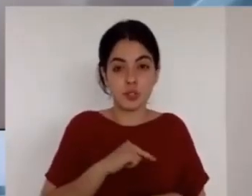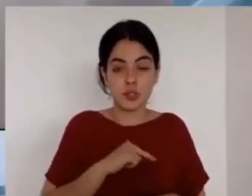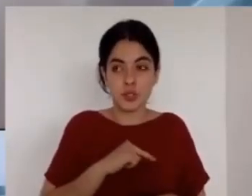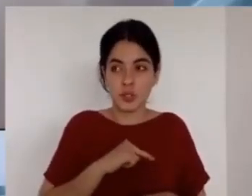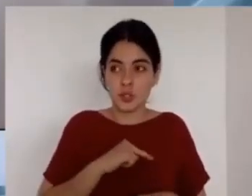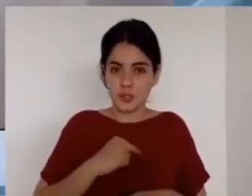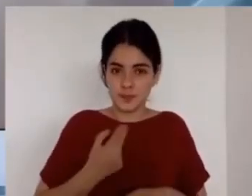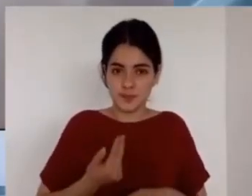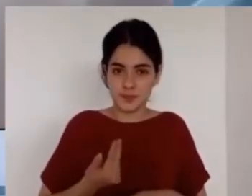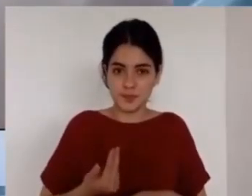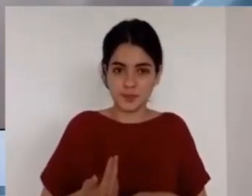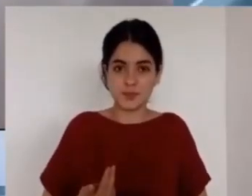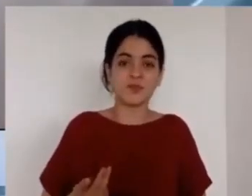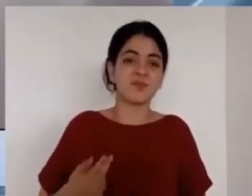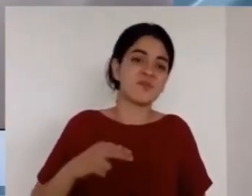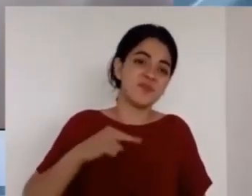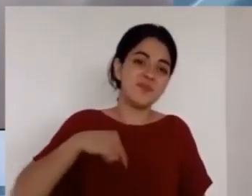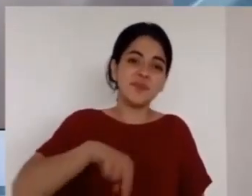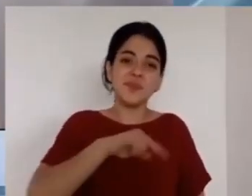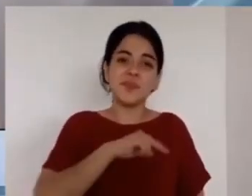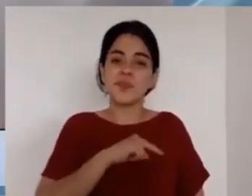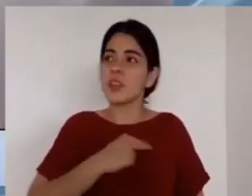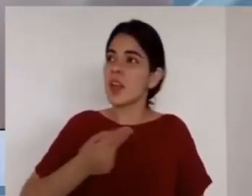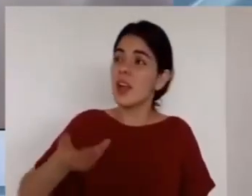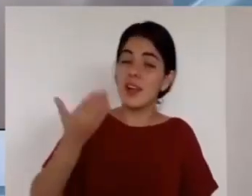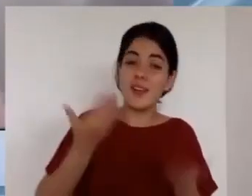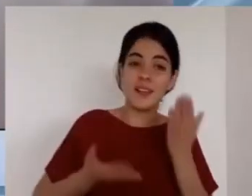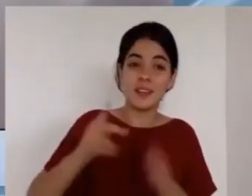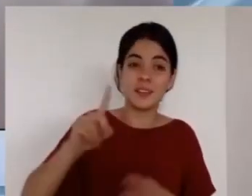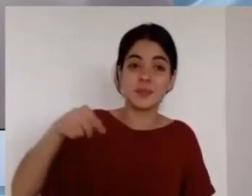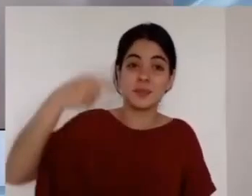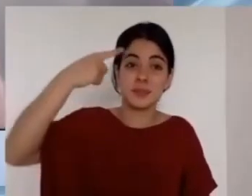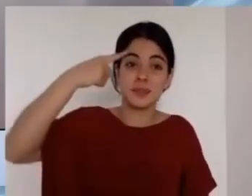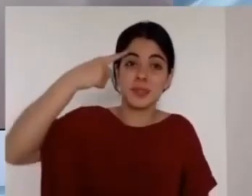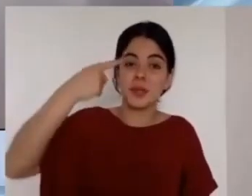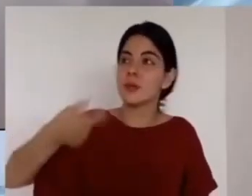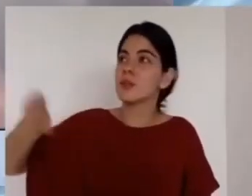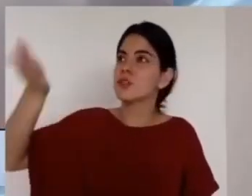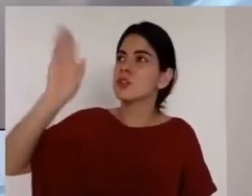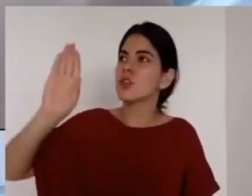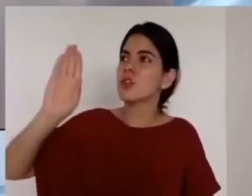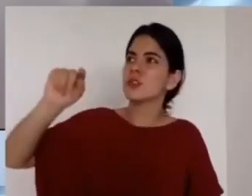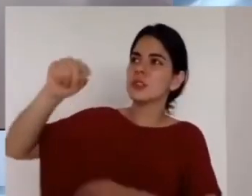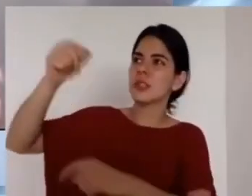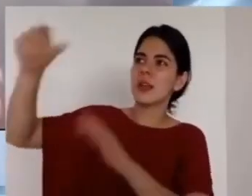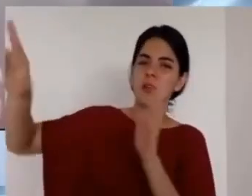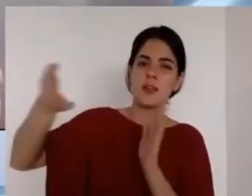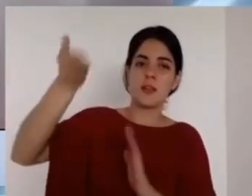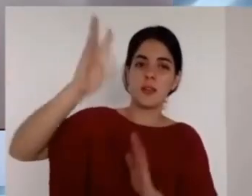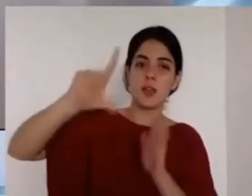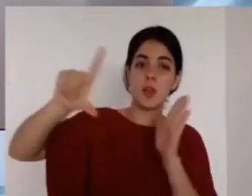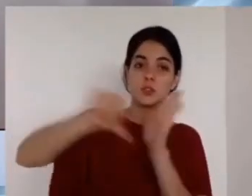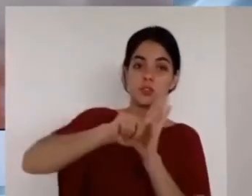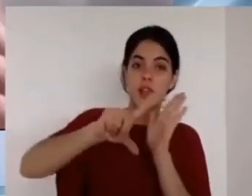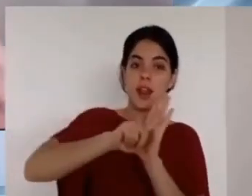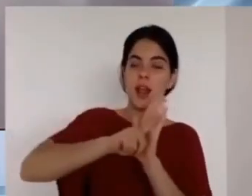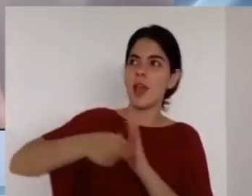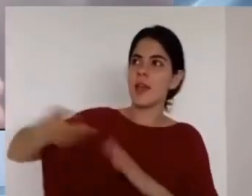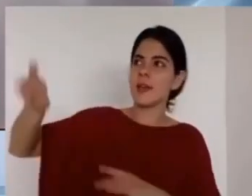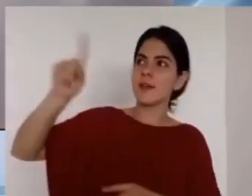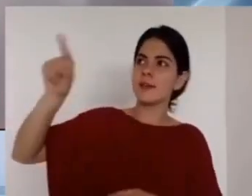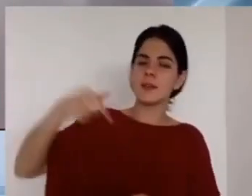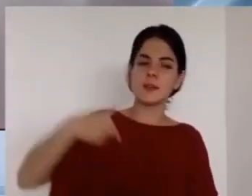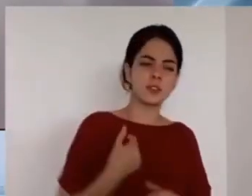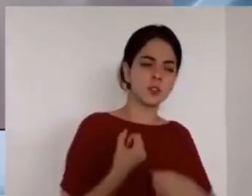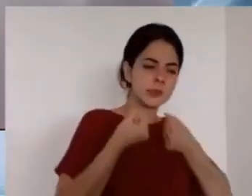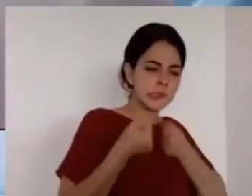más que órdenes son fruto espontáneo que se da por el hecho de haber sido hechos participantes de la